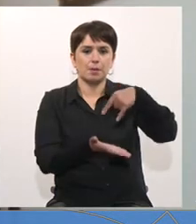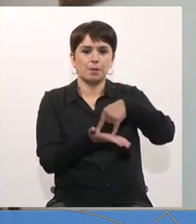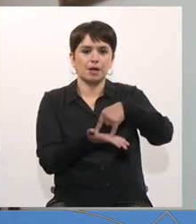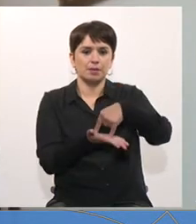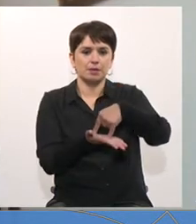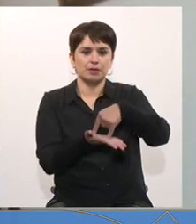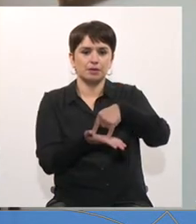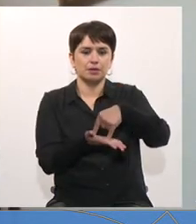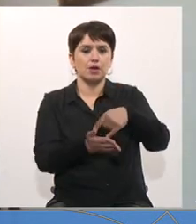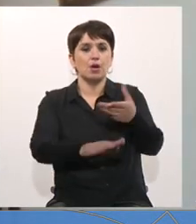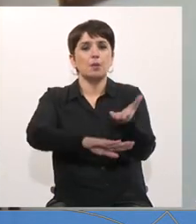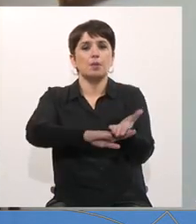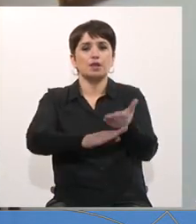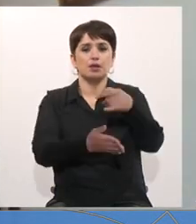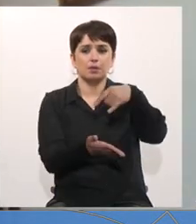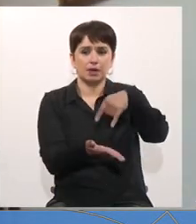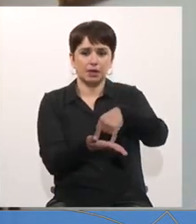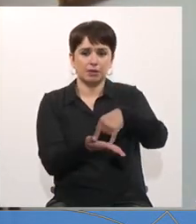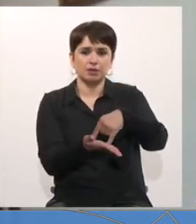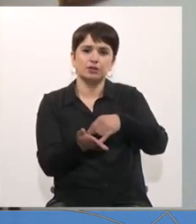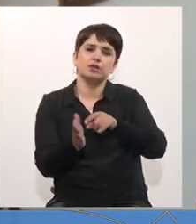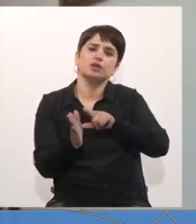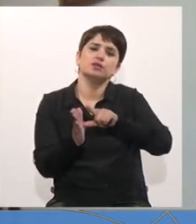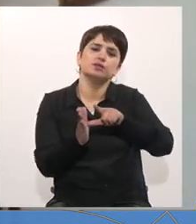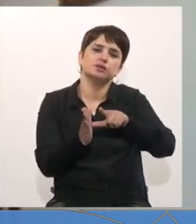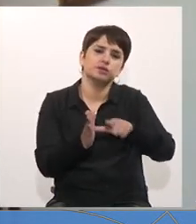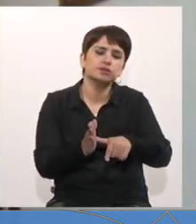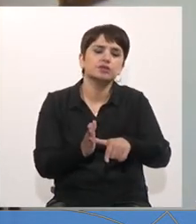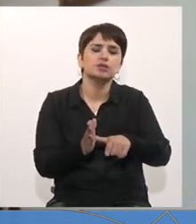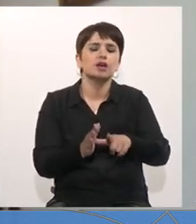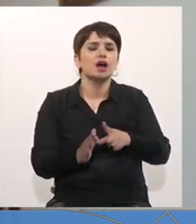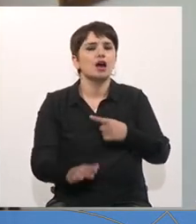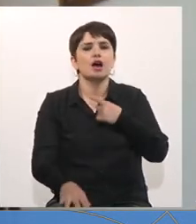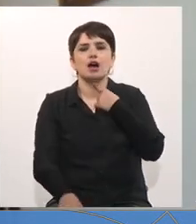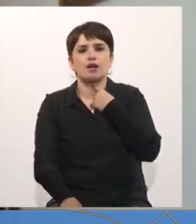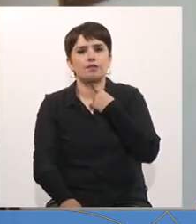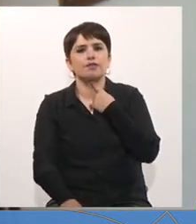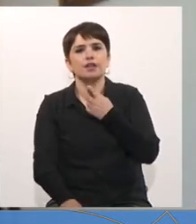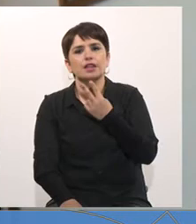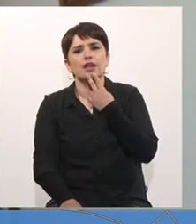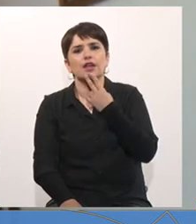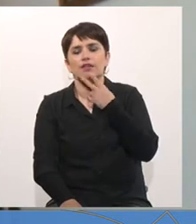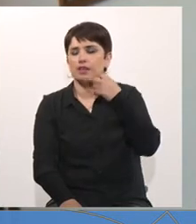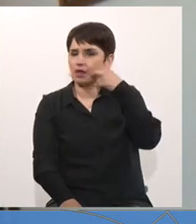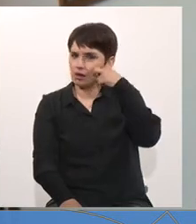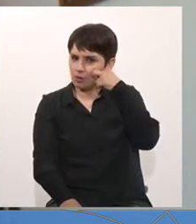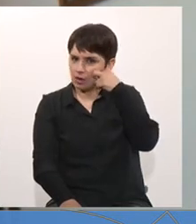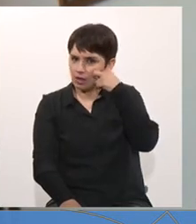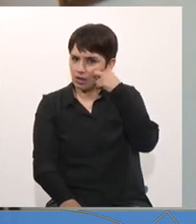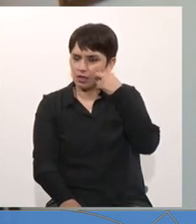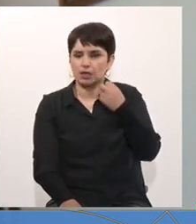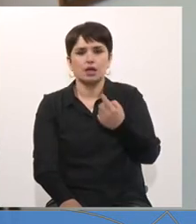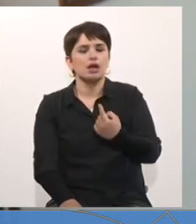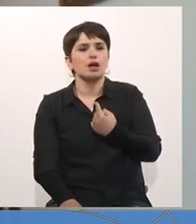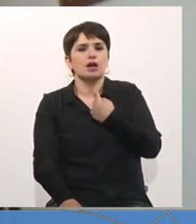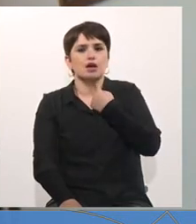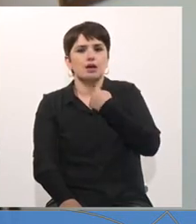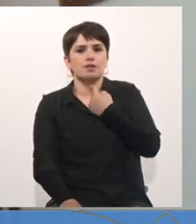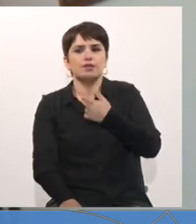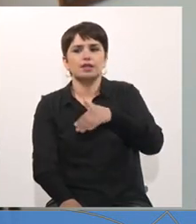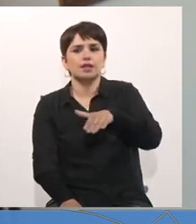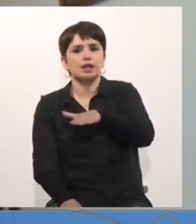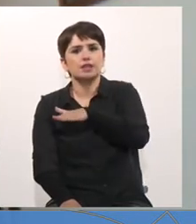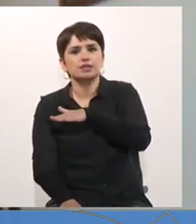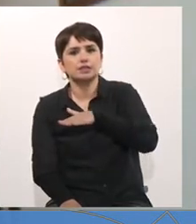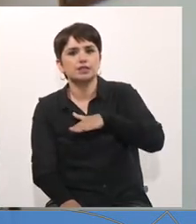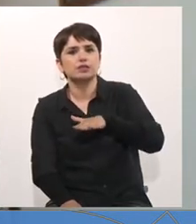cierto es que realmente esta demora tiene un costo en vidas humanas, tiene un costo en la situación